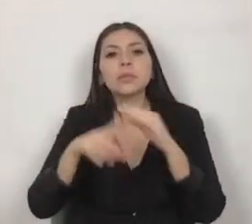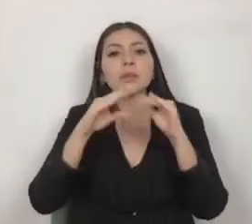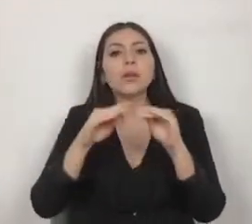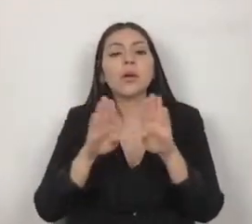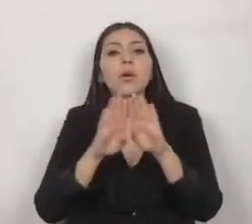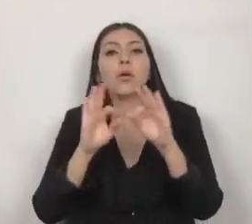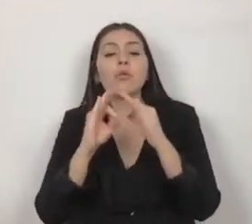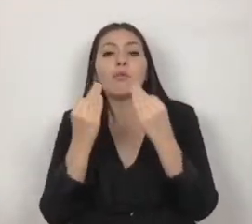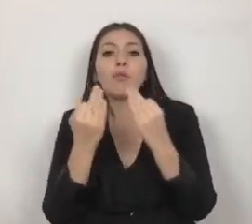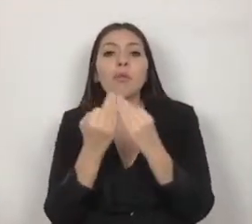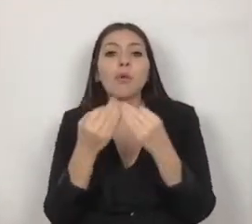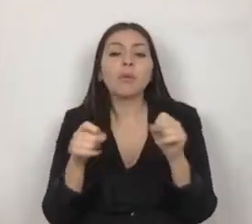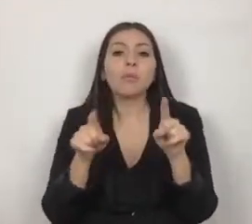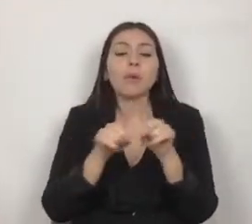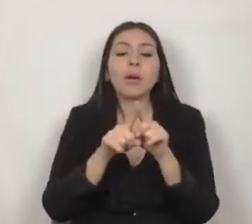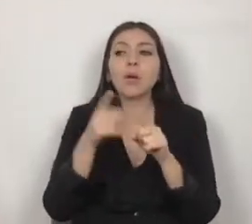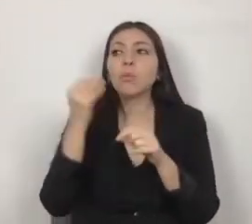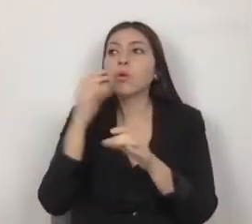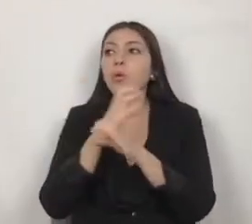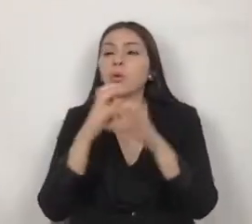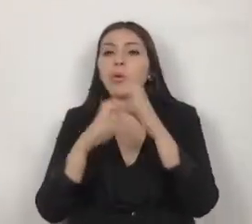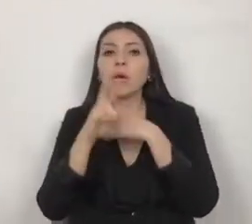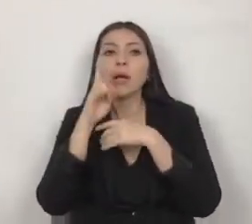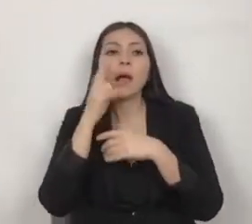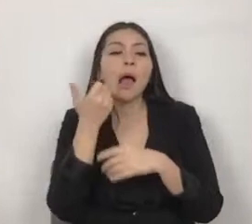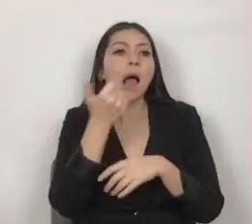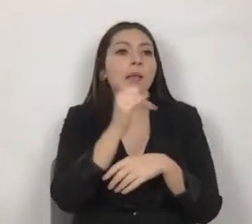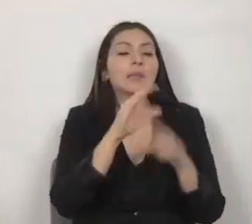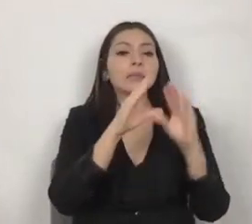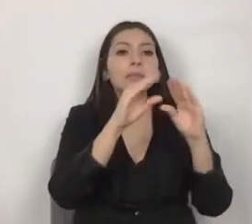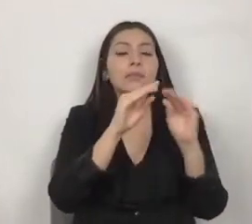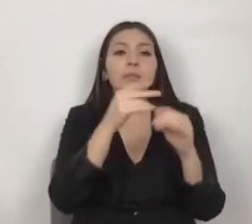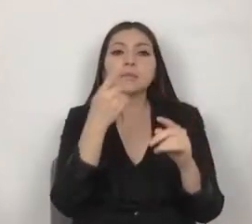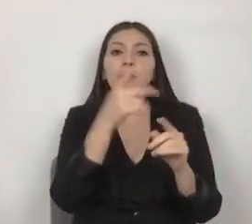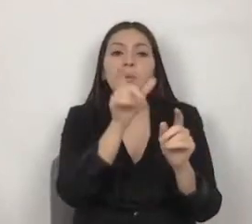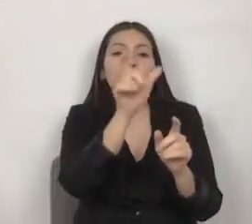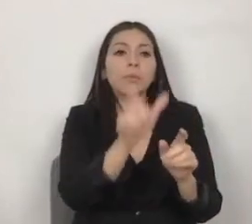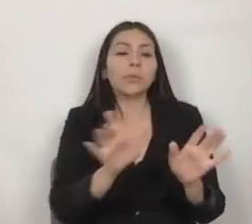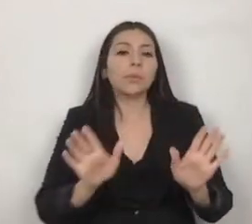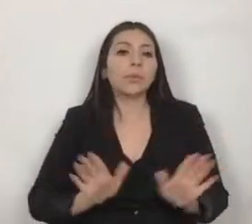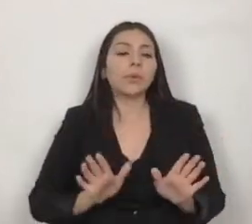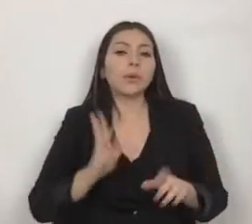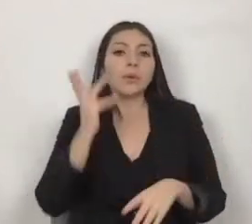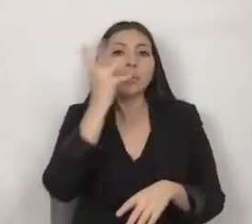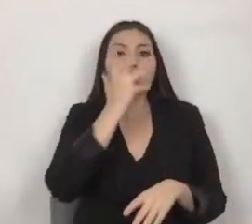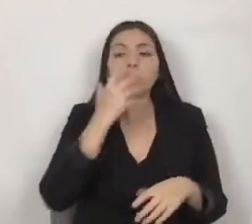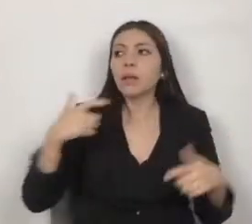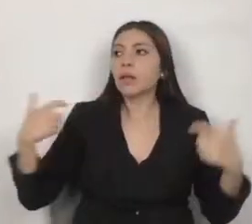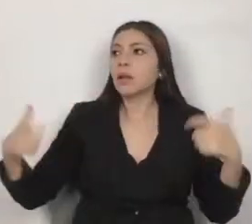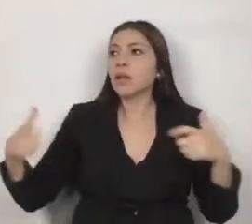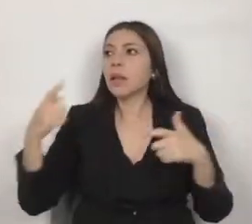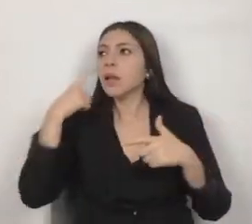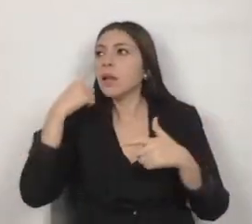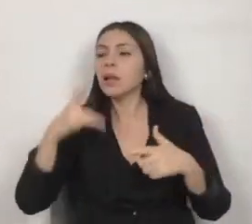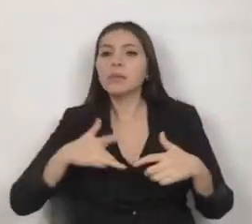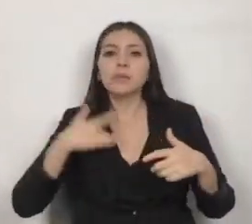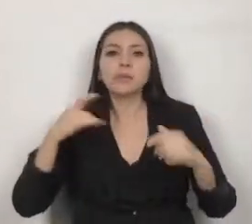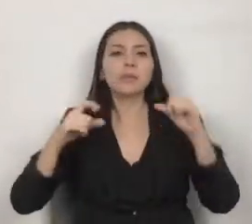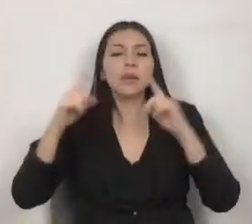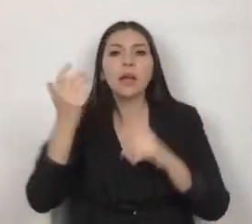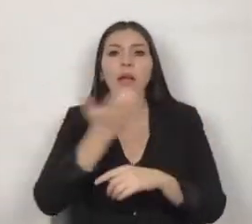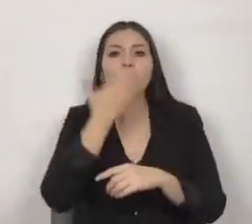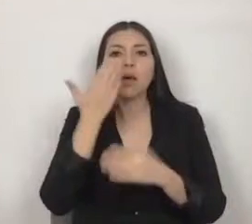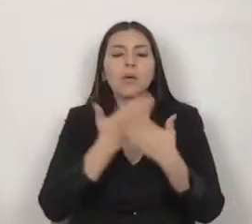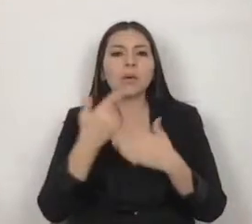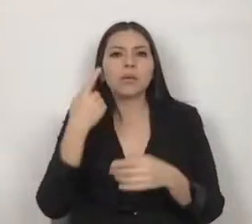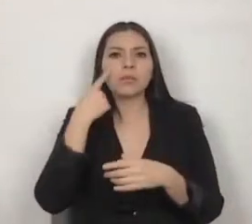establecidos de belleza, de riqueza e incluso de convivencia, no es sorpresivo atender y entender el incremento